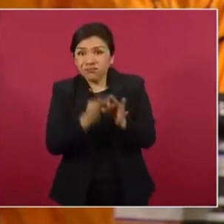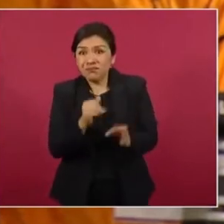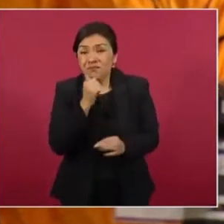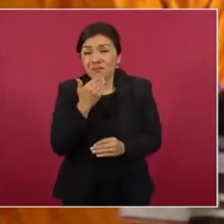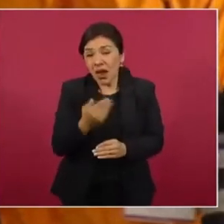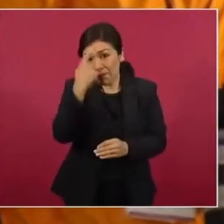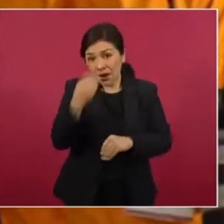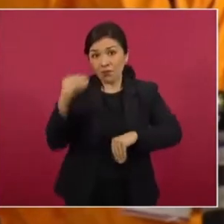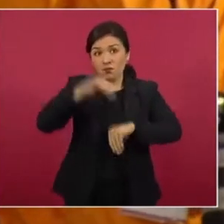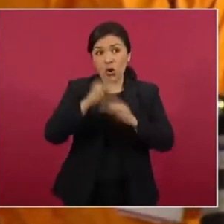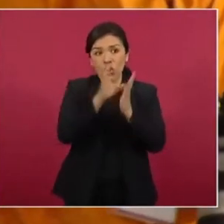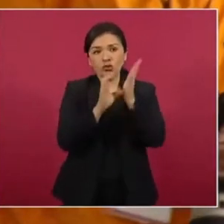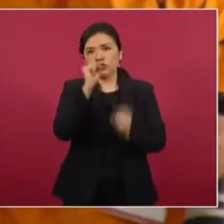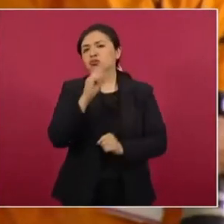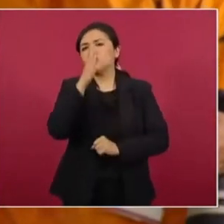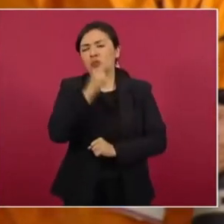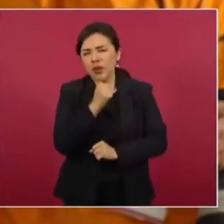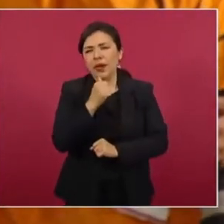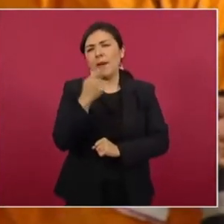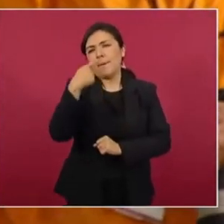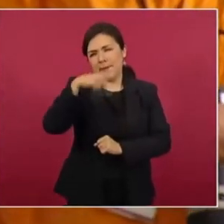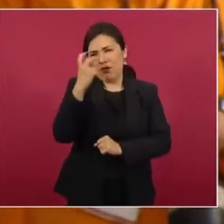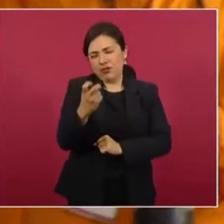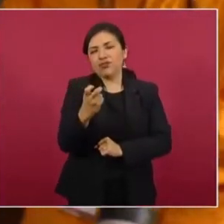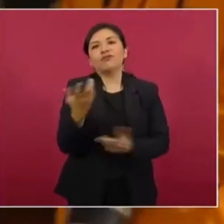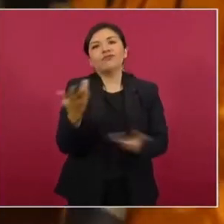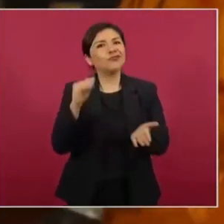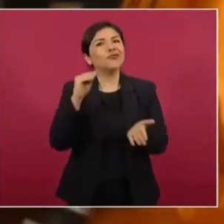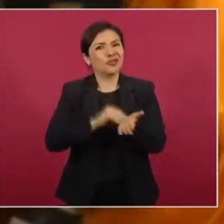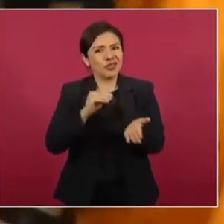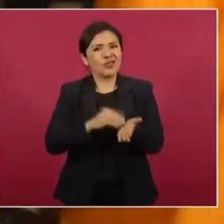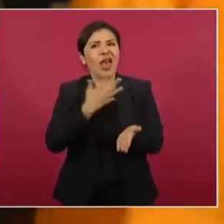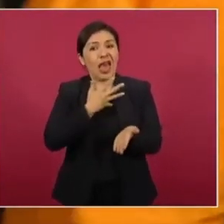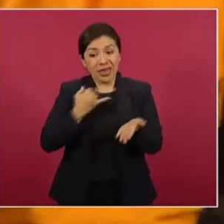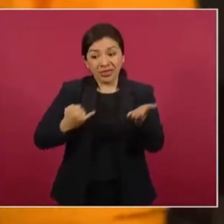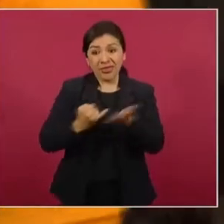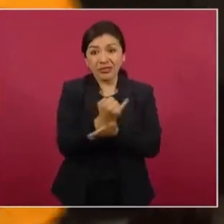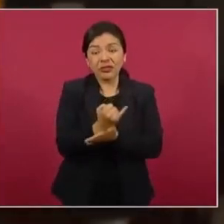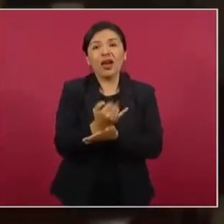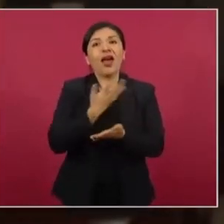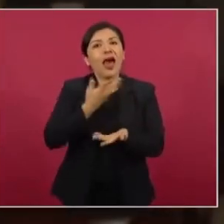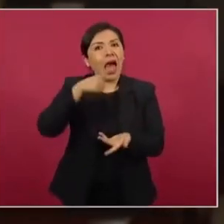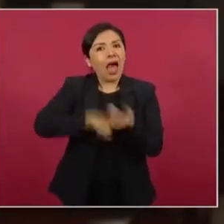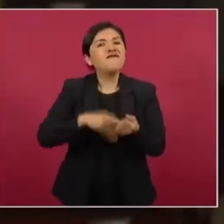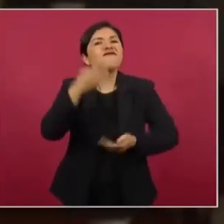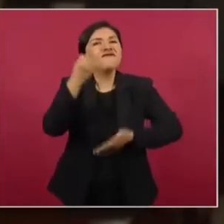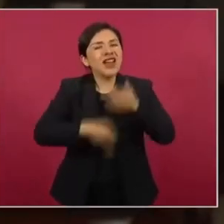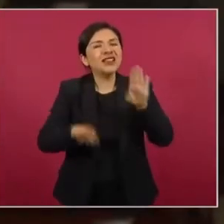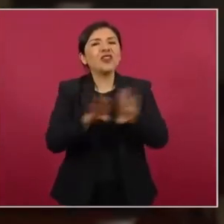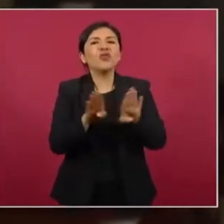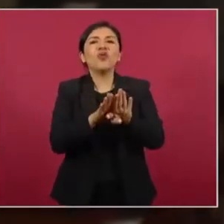inconstitucional, yo le preguntaría, pues esto todavía, esta decisión todavía deja abierta